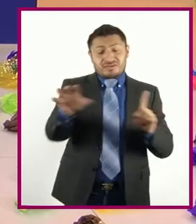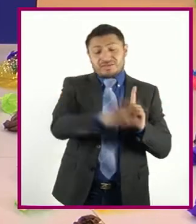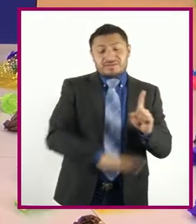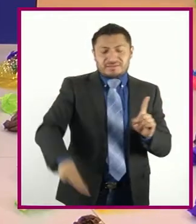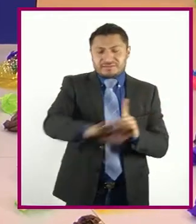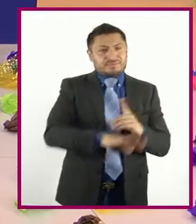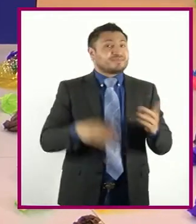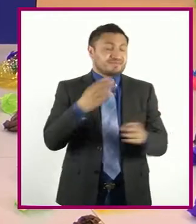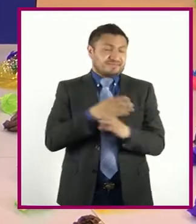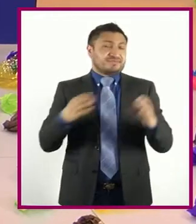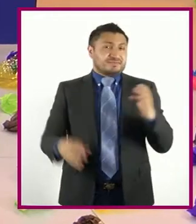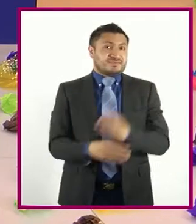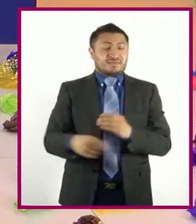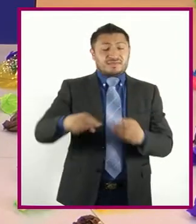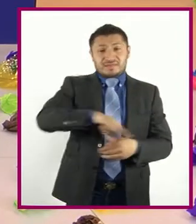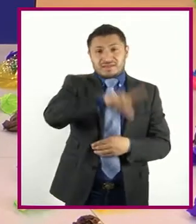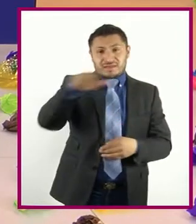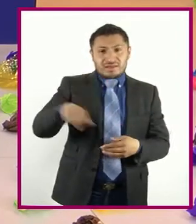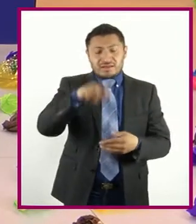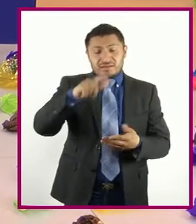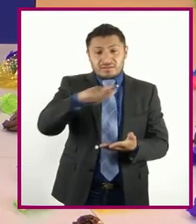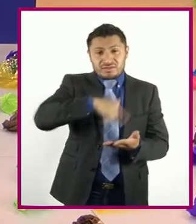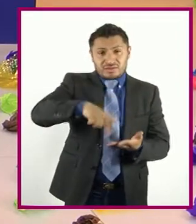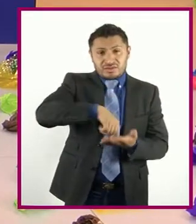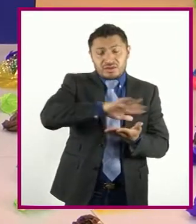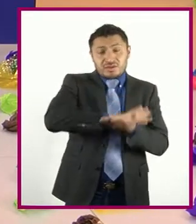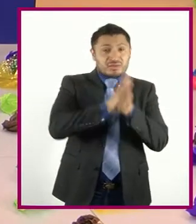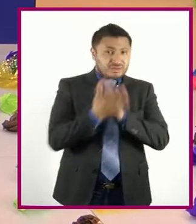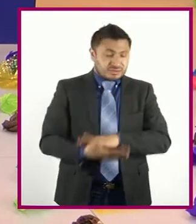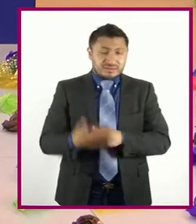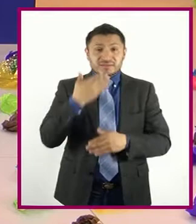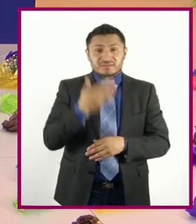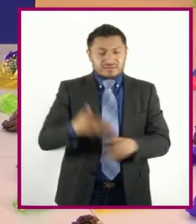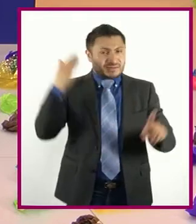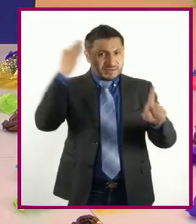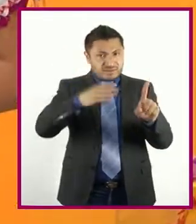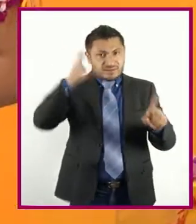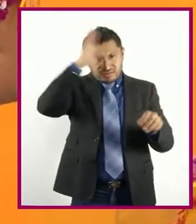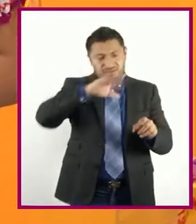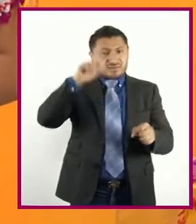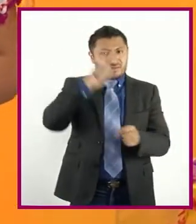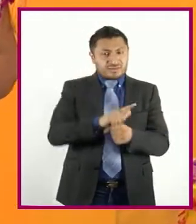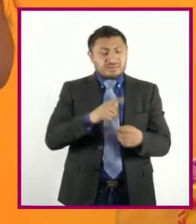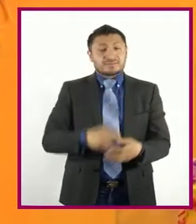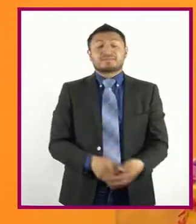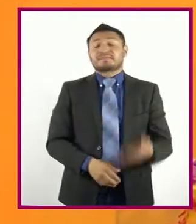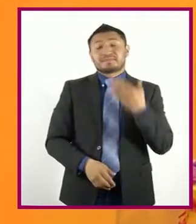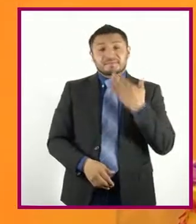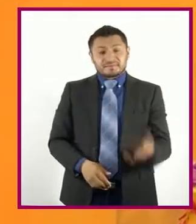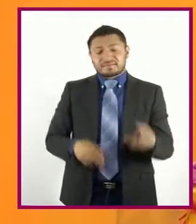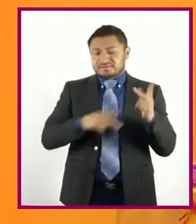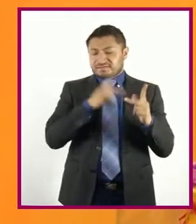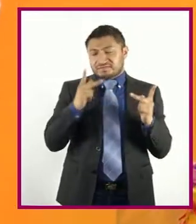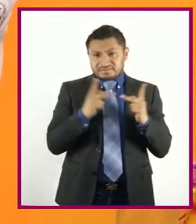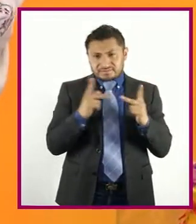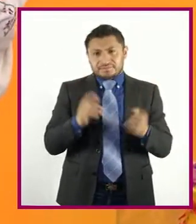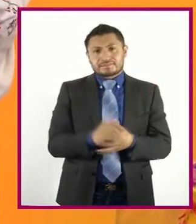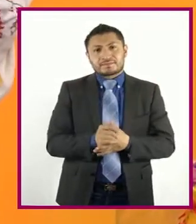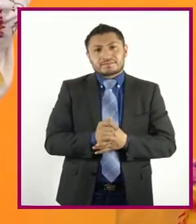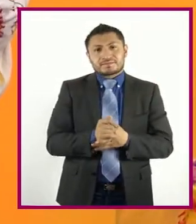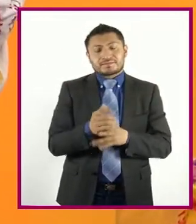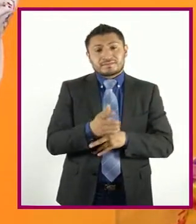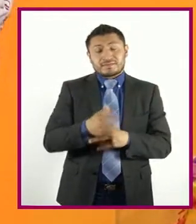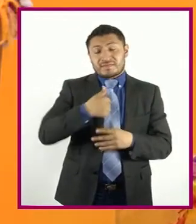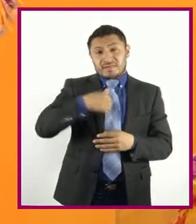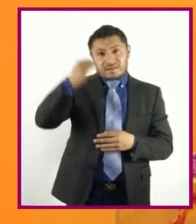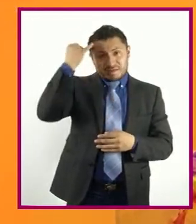objetos Para transformar El espacio Y darle Un sentido cultural Muy bien Perfecto A mí se